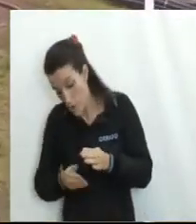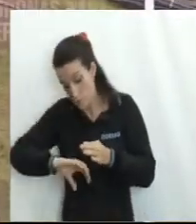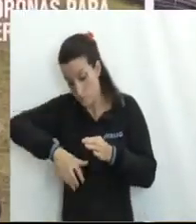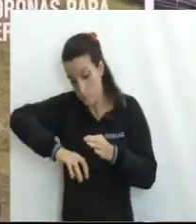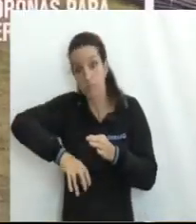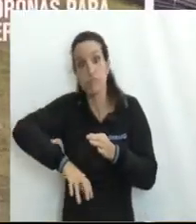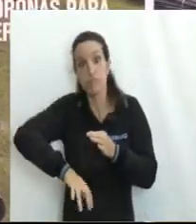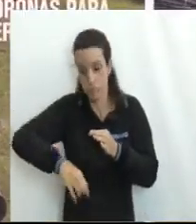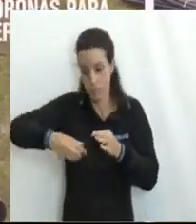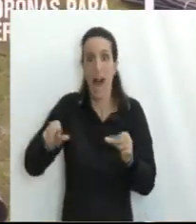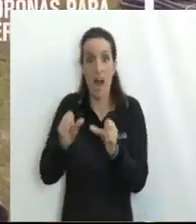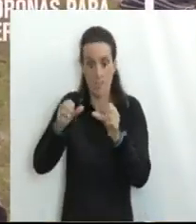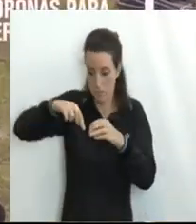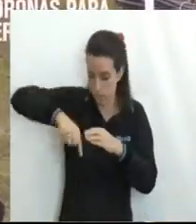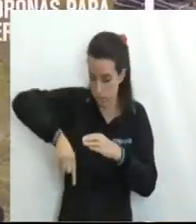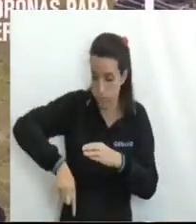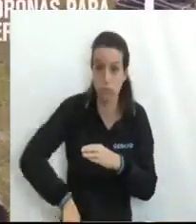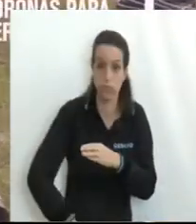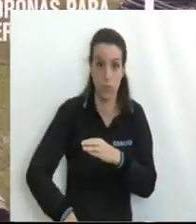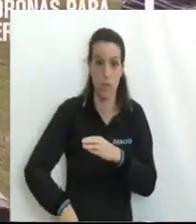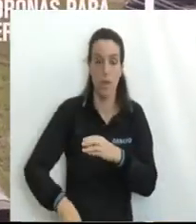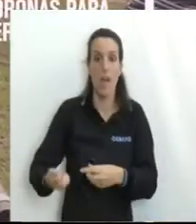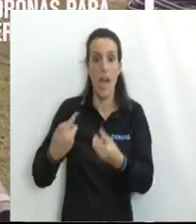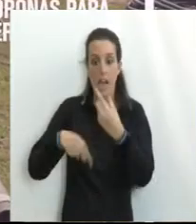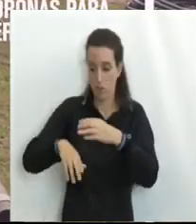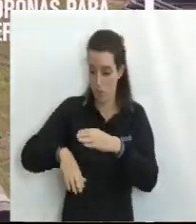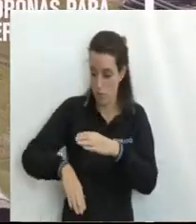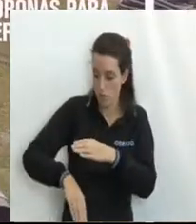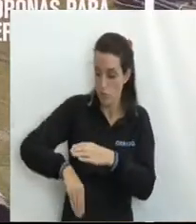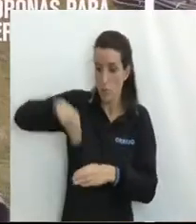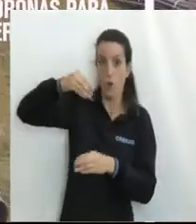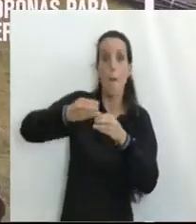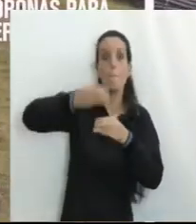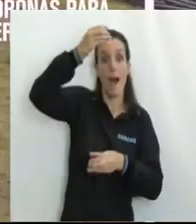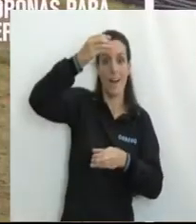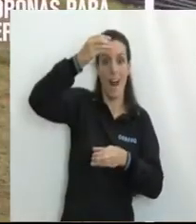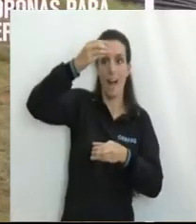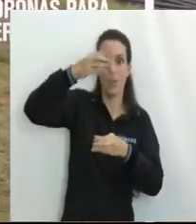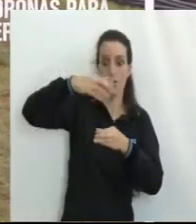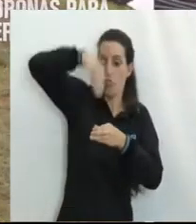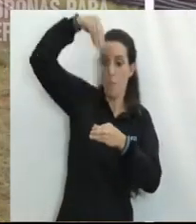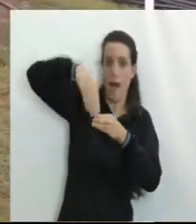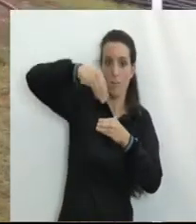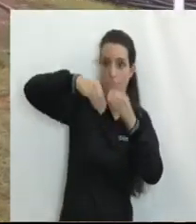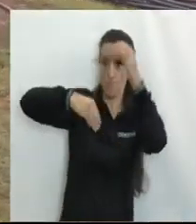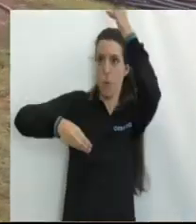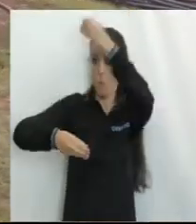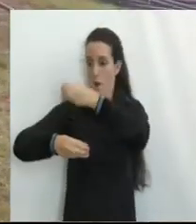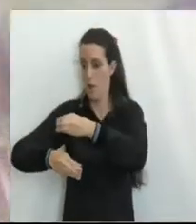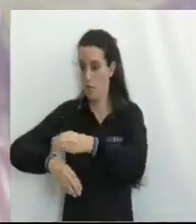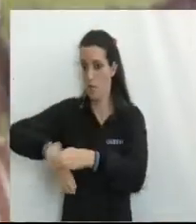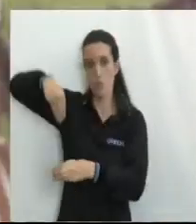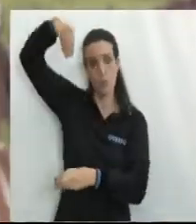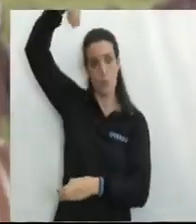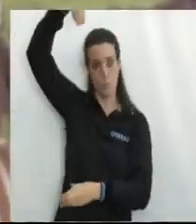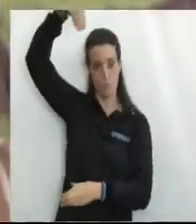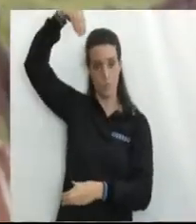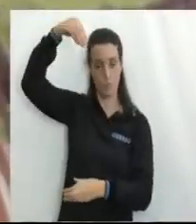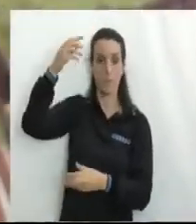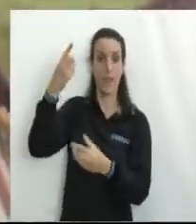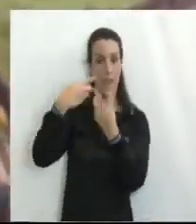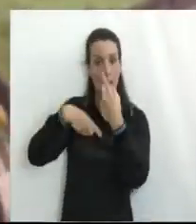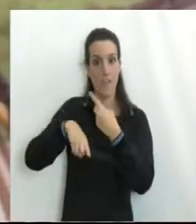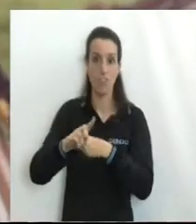tienen una corona diamantada Que es lo que va perforando Y bajando el testigo en el interior Y el testigo luego se captura Con este saca testigos Se termina de